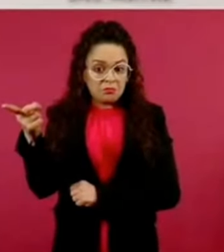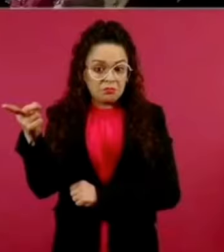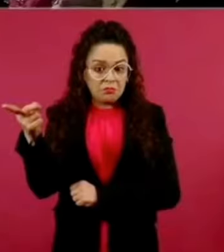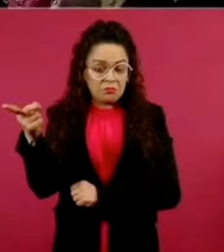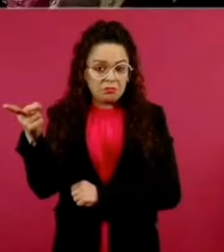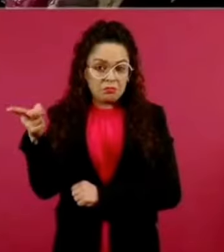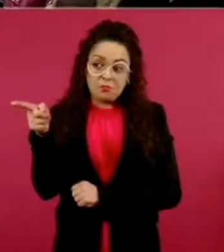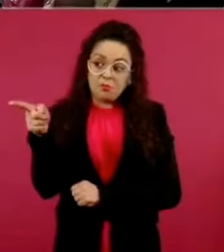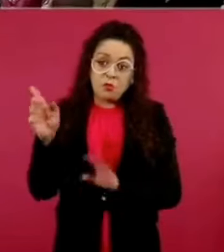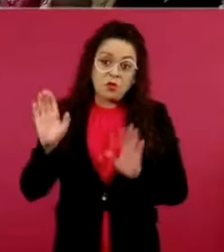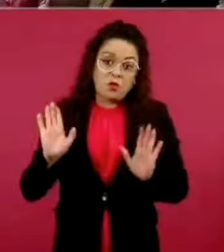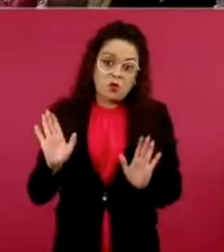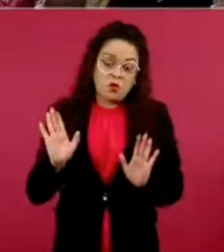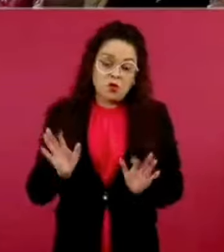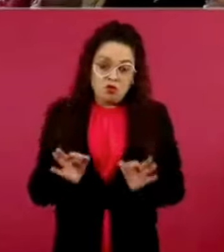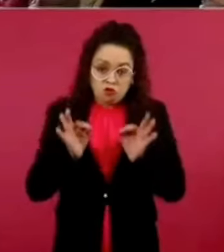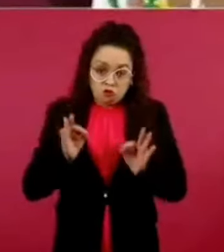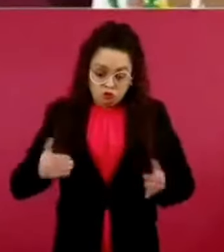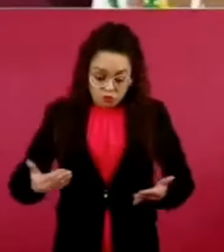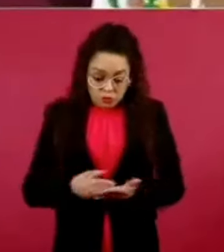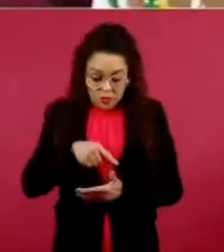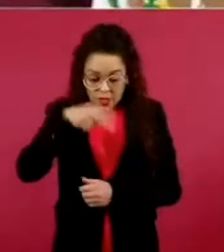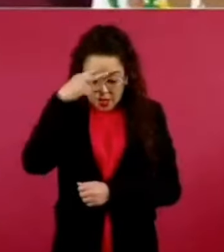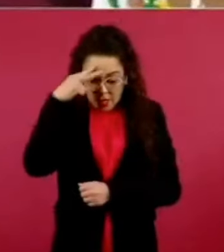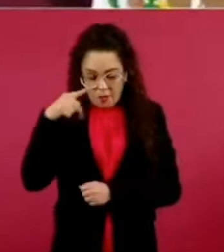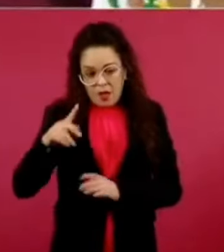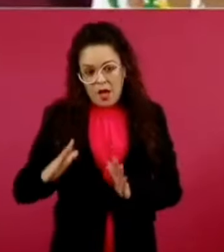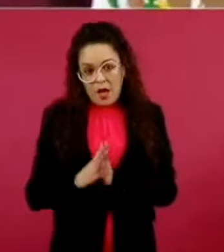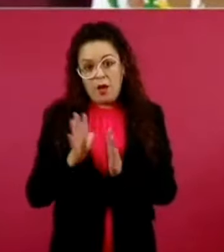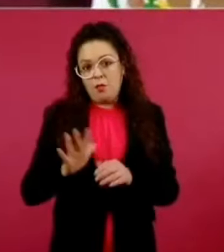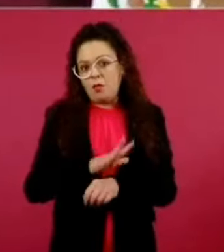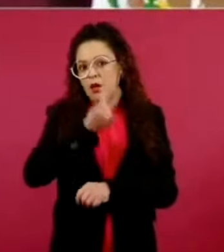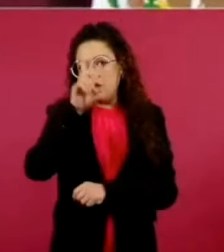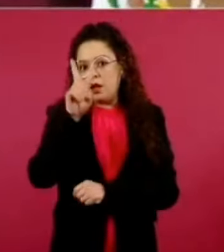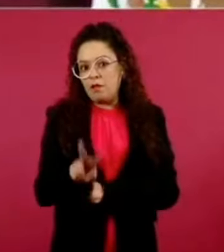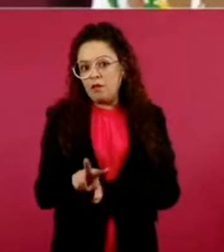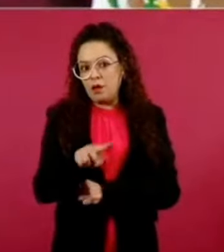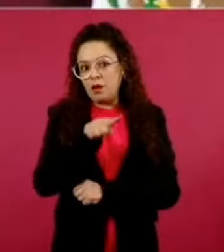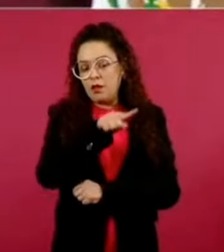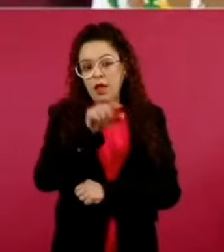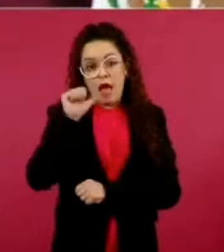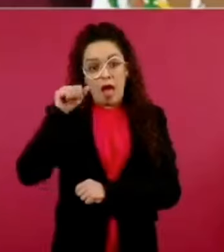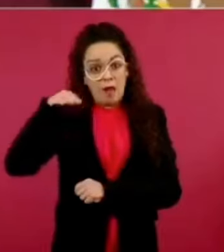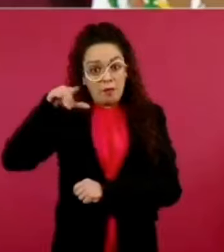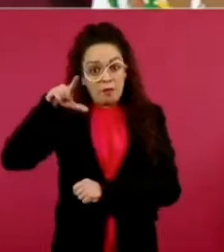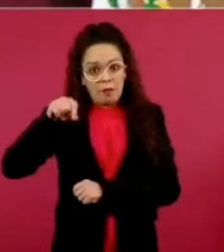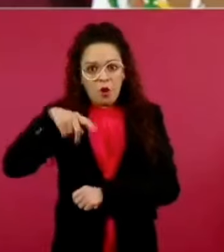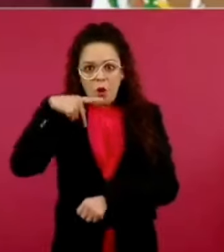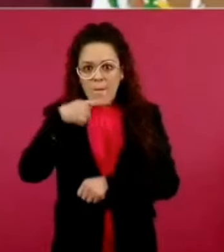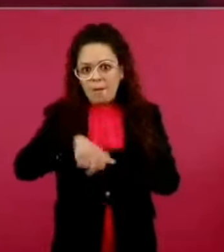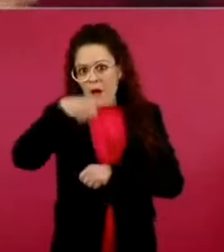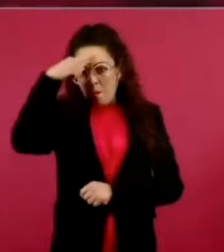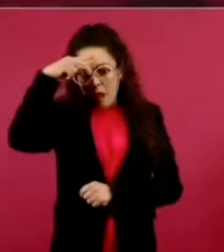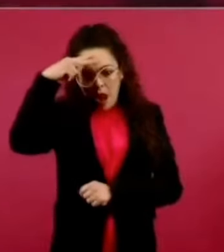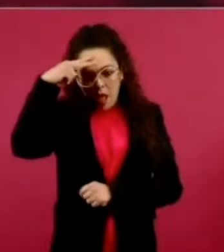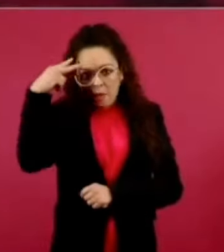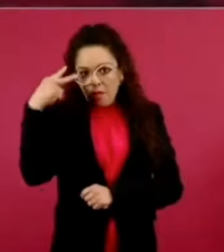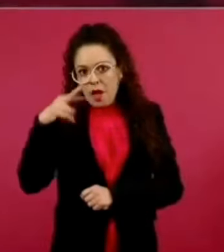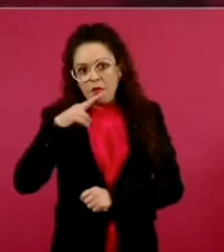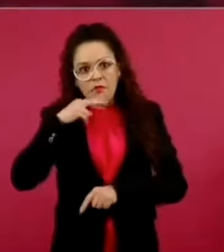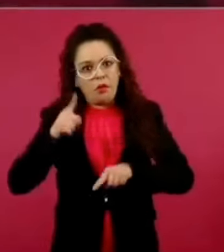patriota, porque yo era un peligro para México, o sea, algo así. Ahora dijo